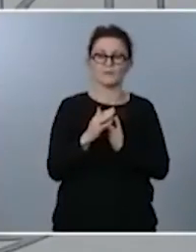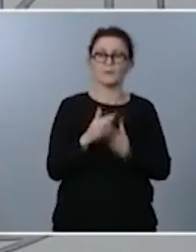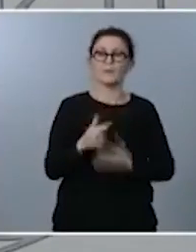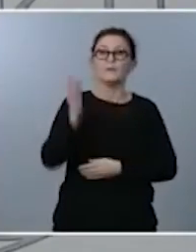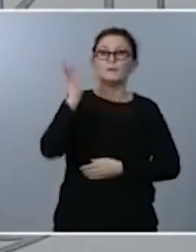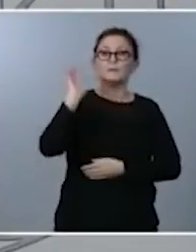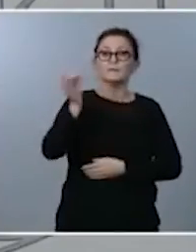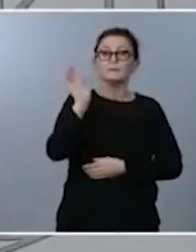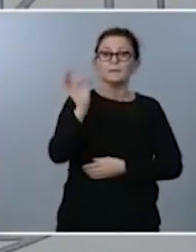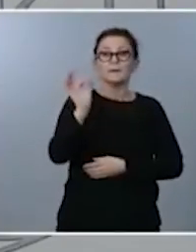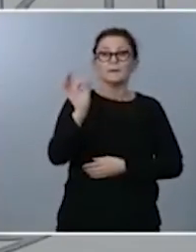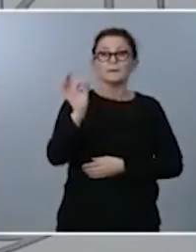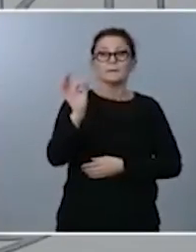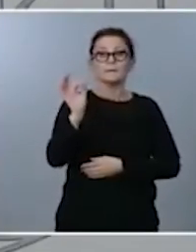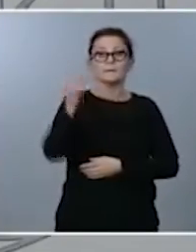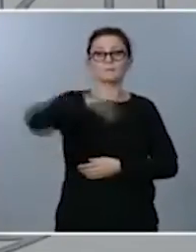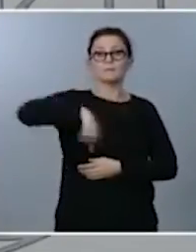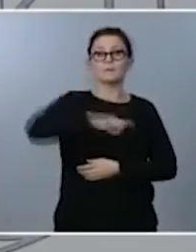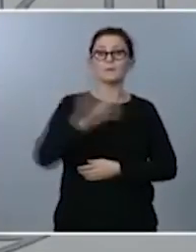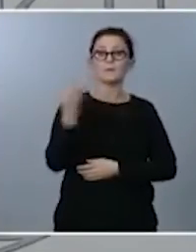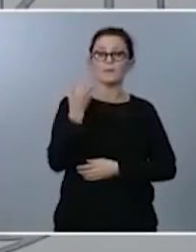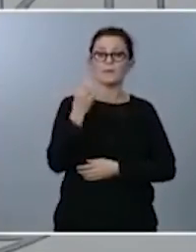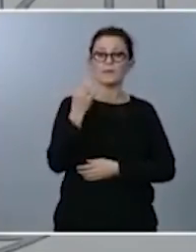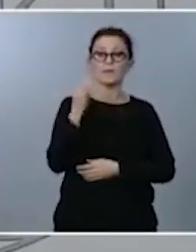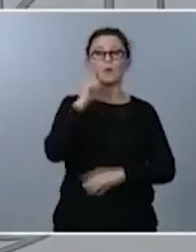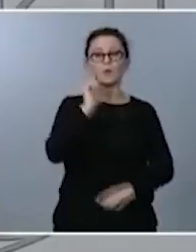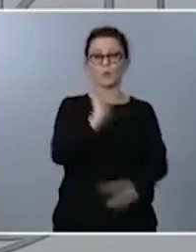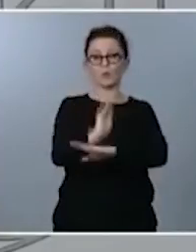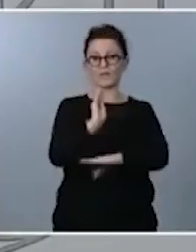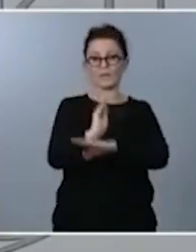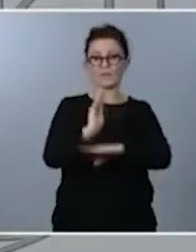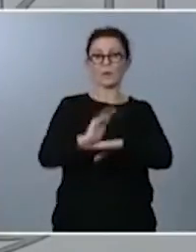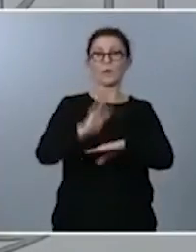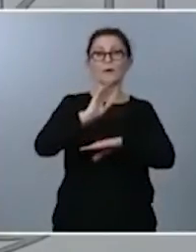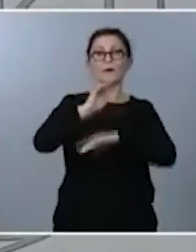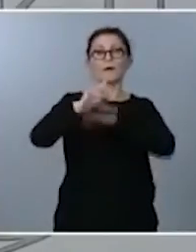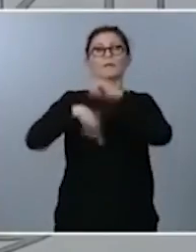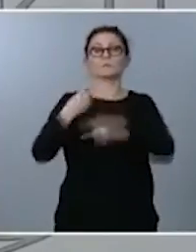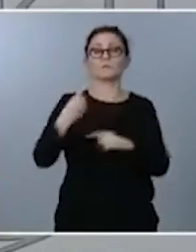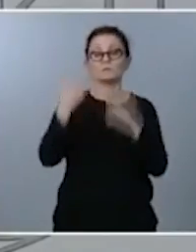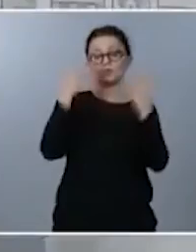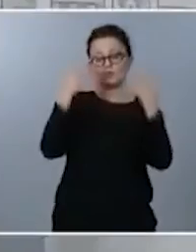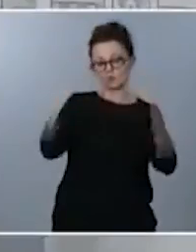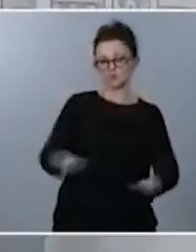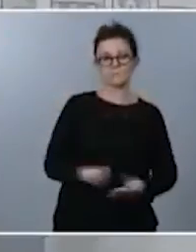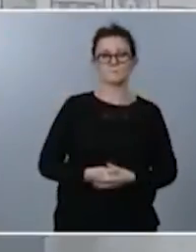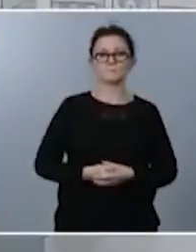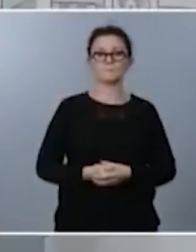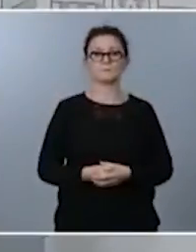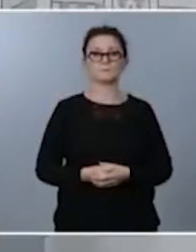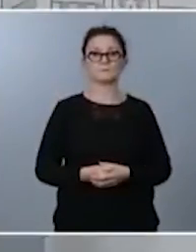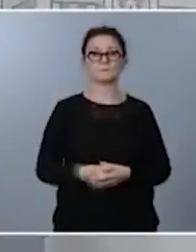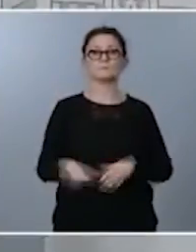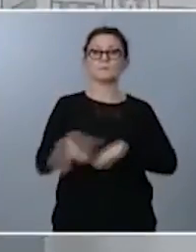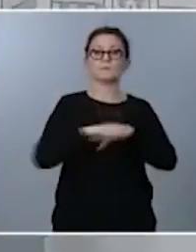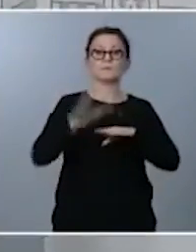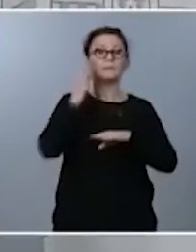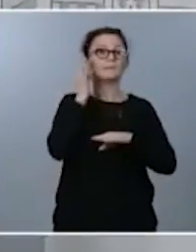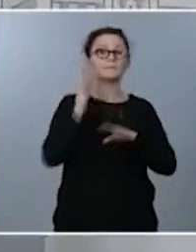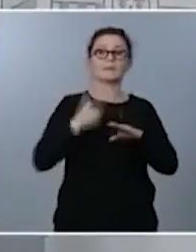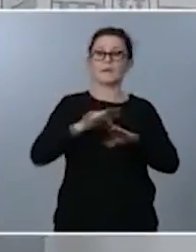cuidar esas cuestiones para que no sean malinterpretadas por parte de otros muy bien pues